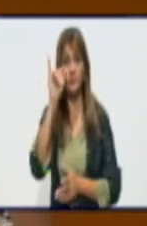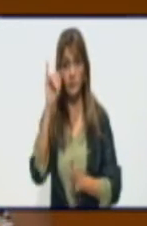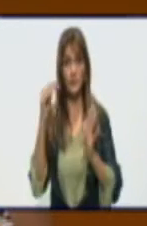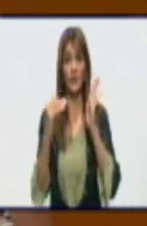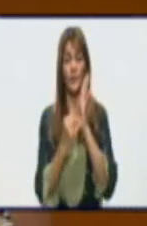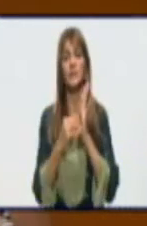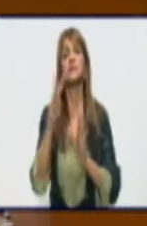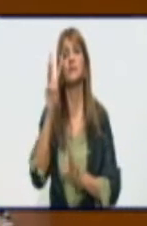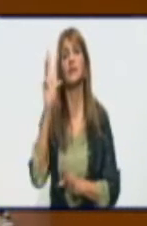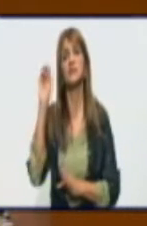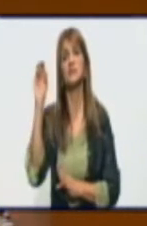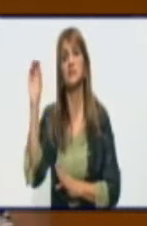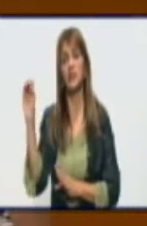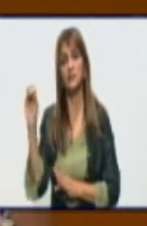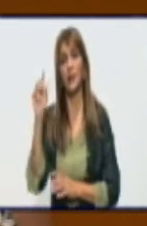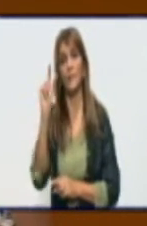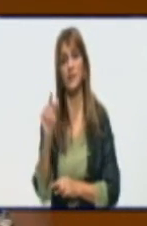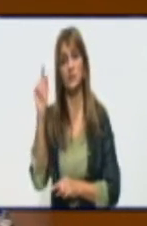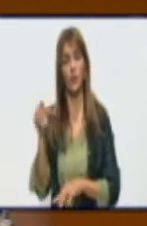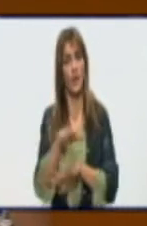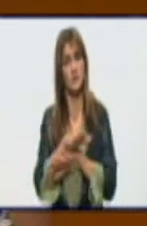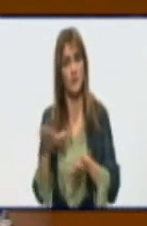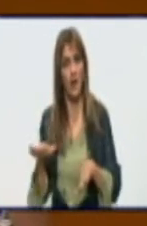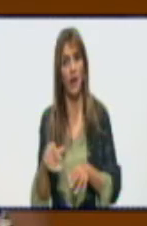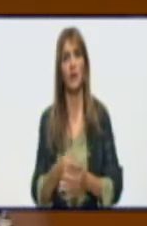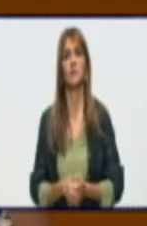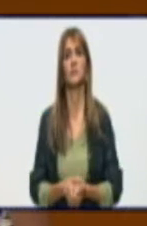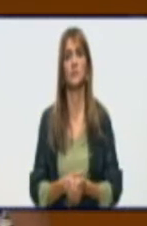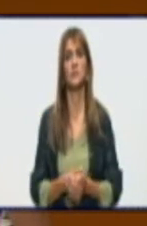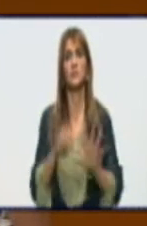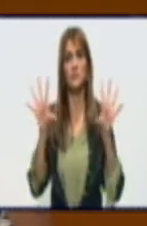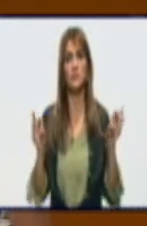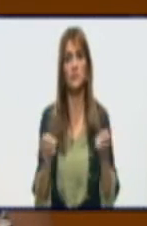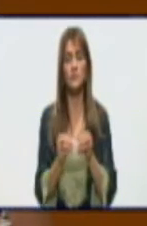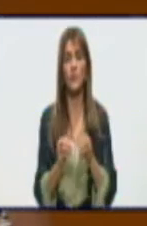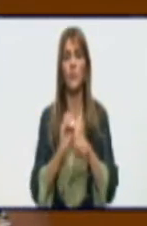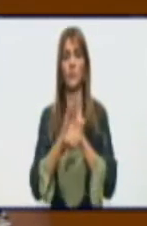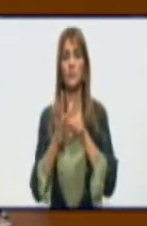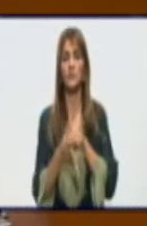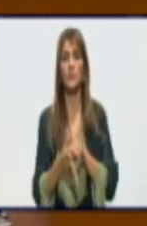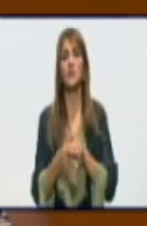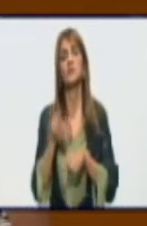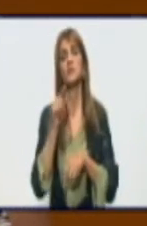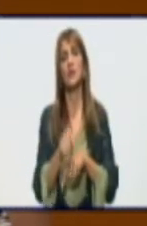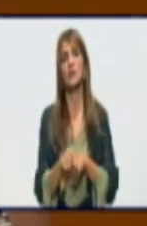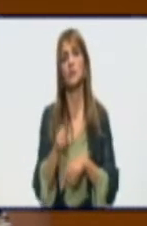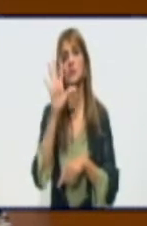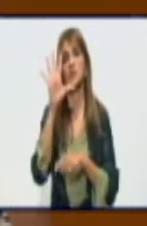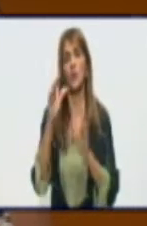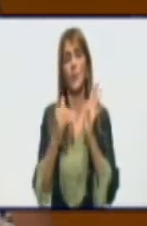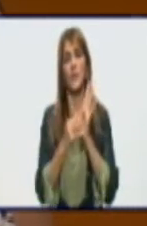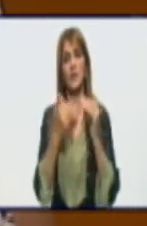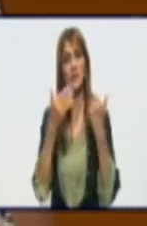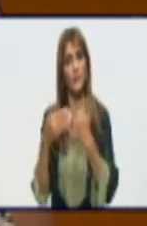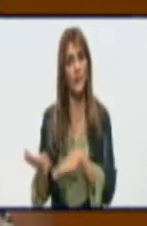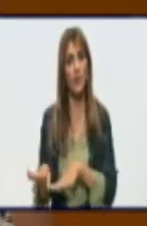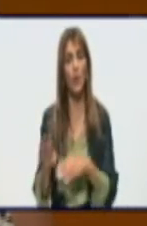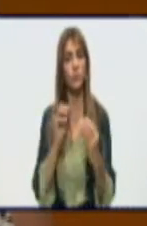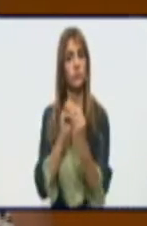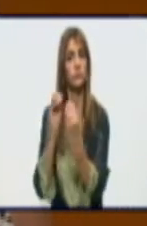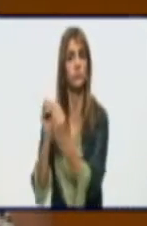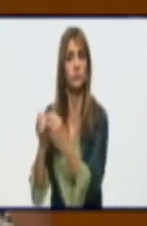de COVID en la provincia y de ellos 5.955 son autóctonos. Tenemos un día,